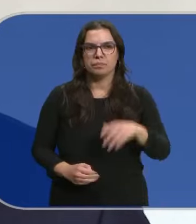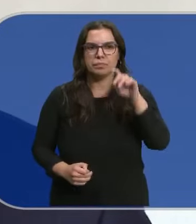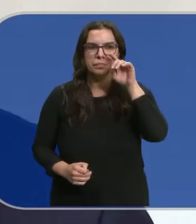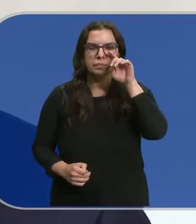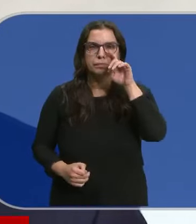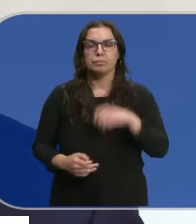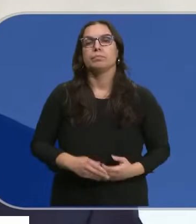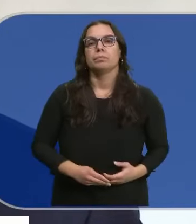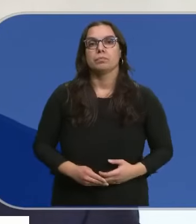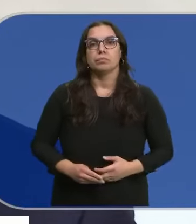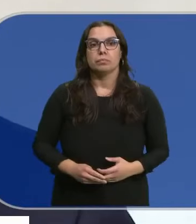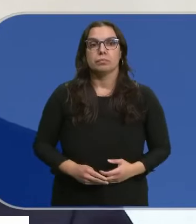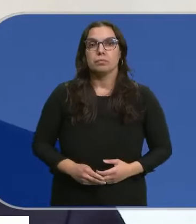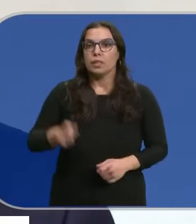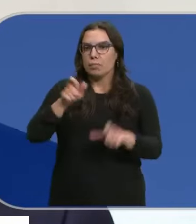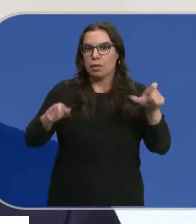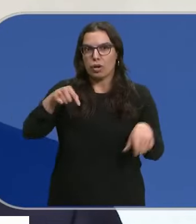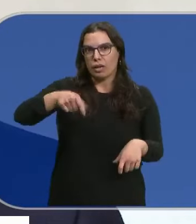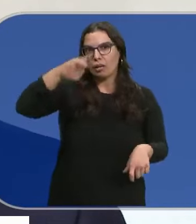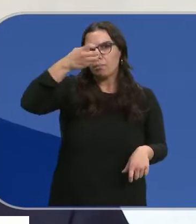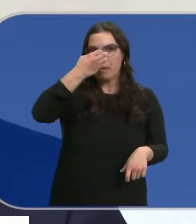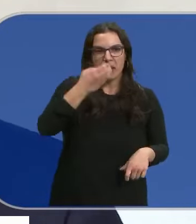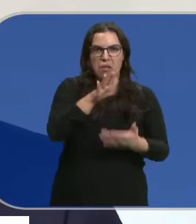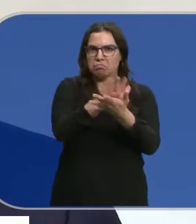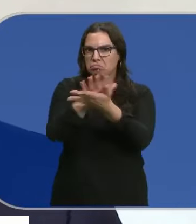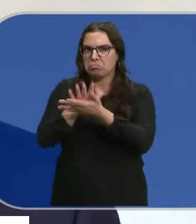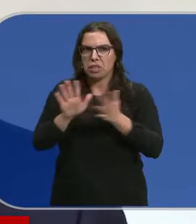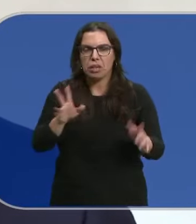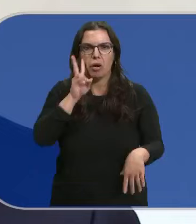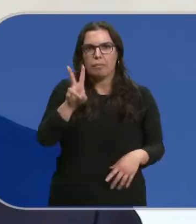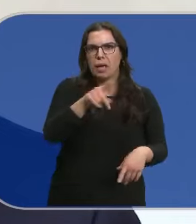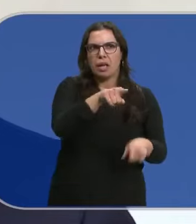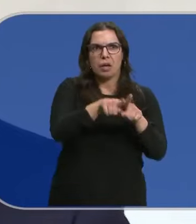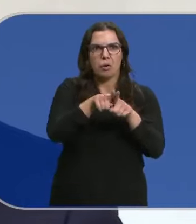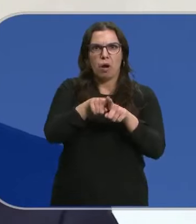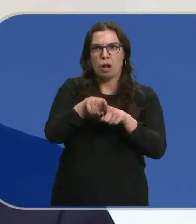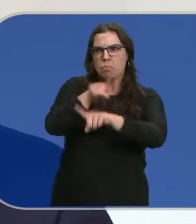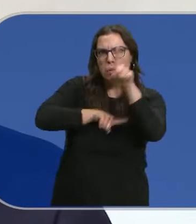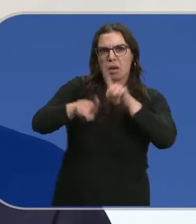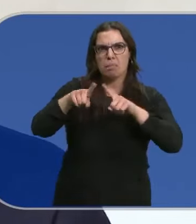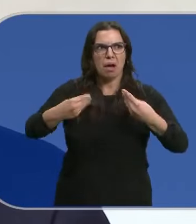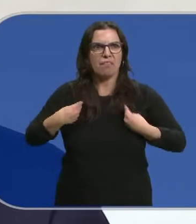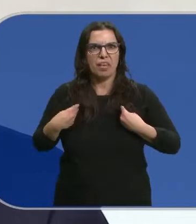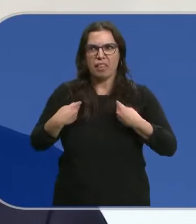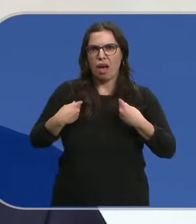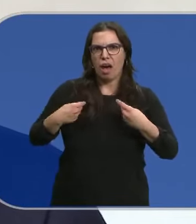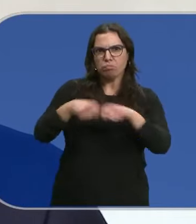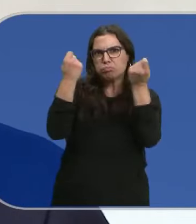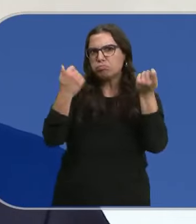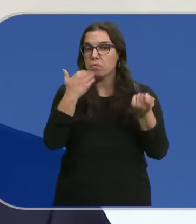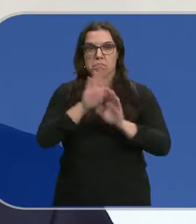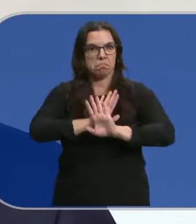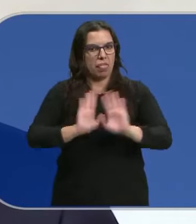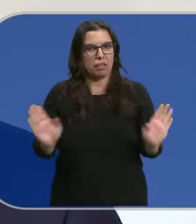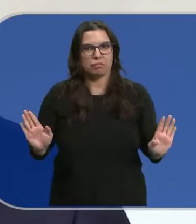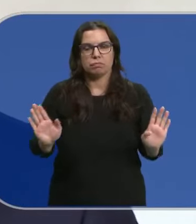La población está tranquila Hemos visto como no ha distorsionado para nada la vida diaria del municipio